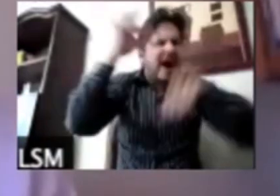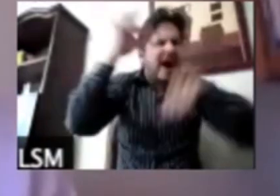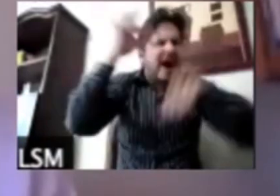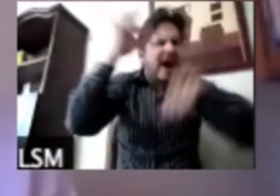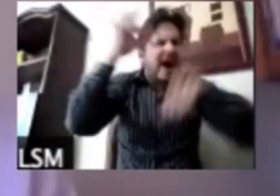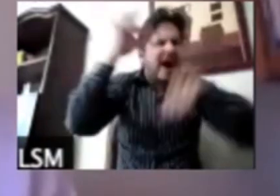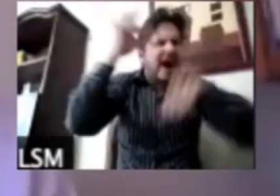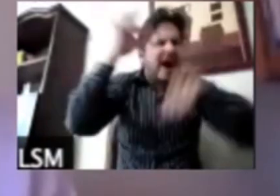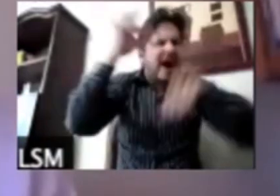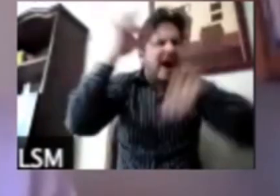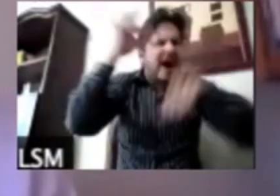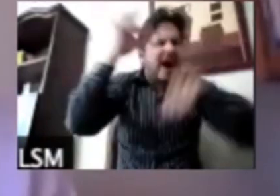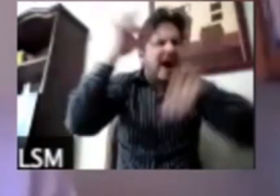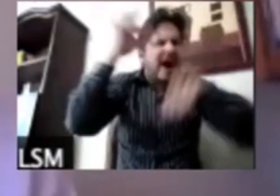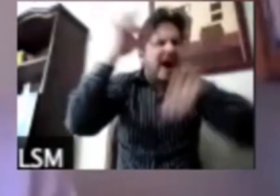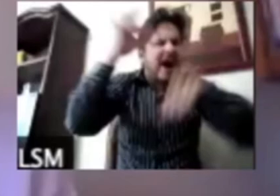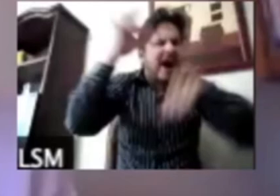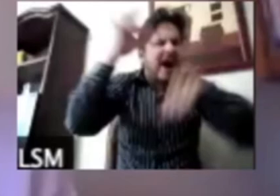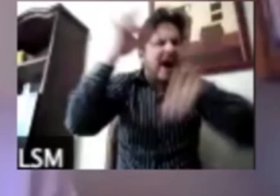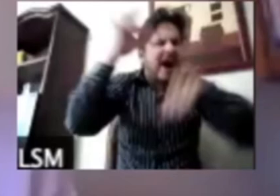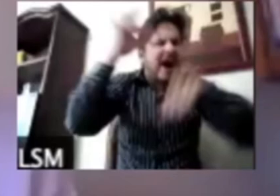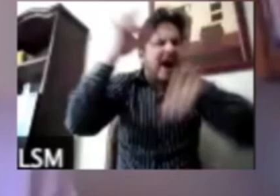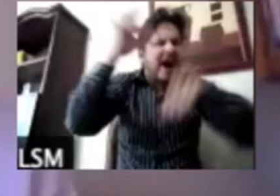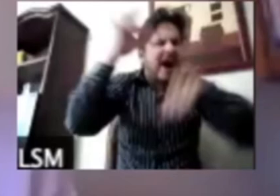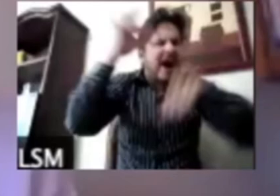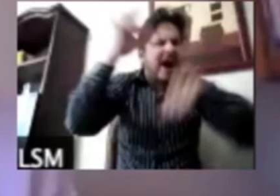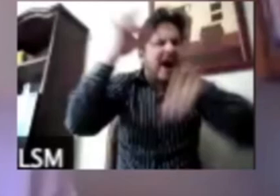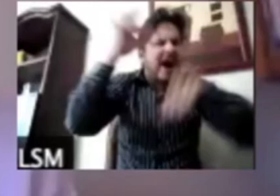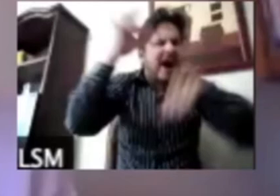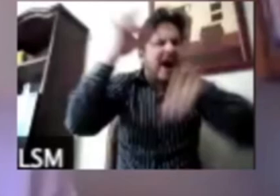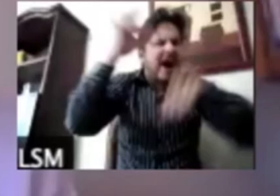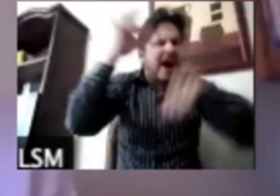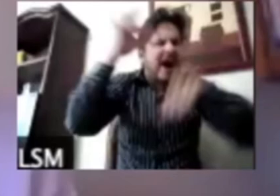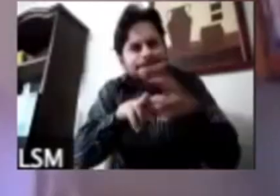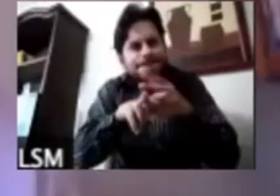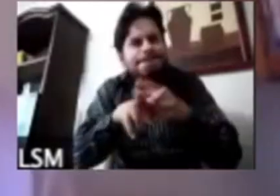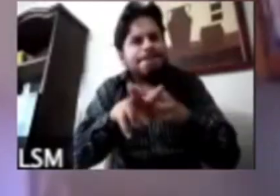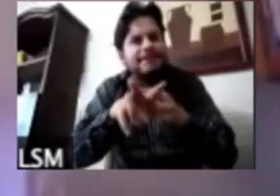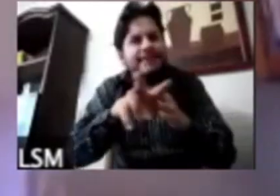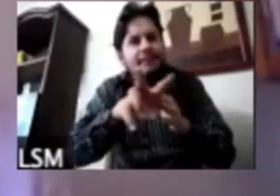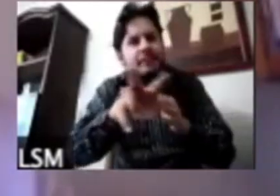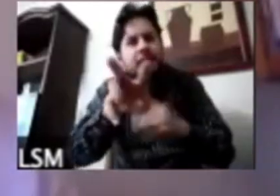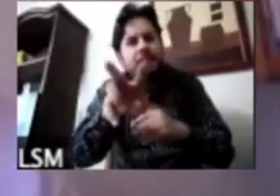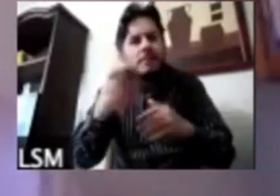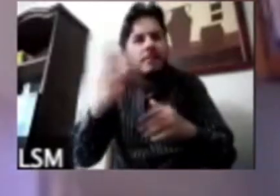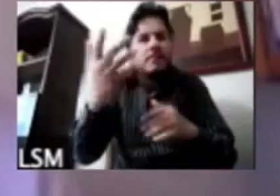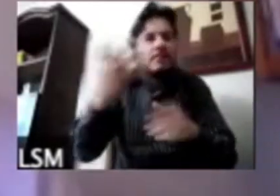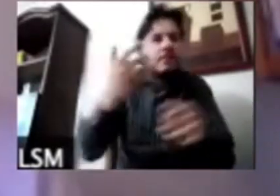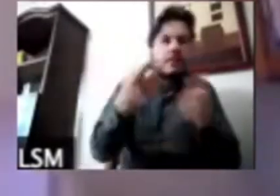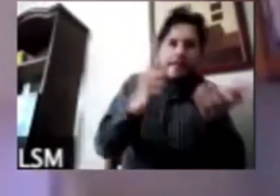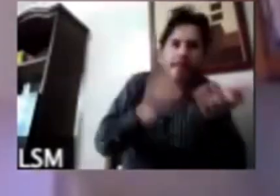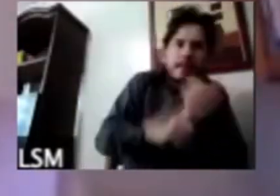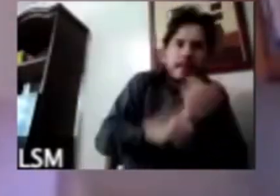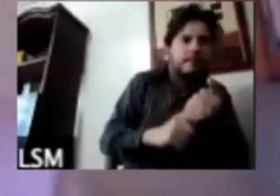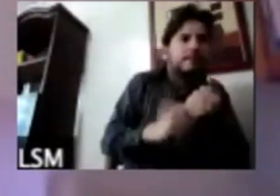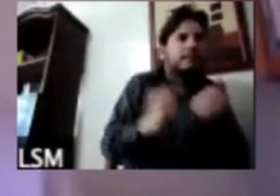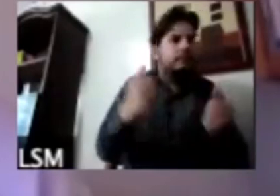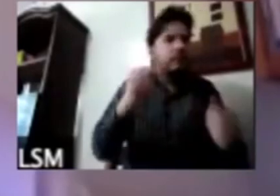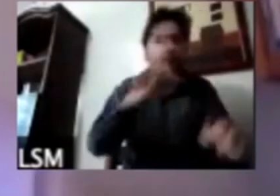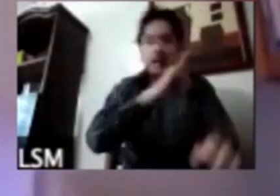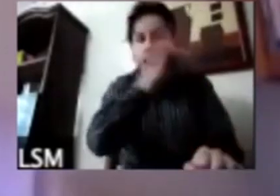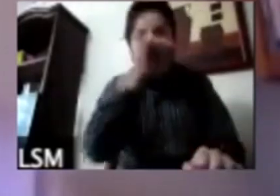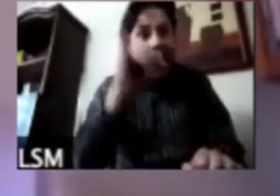siempre que son como el telón de fondo de la vida social en nuestro país pero nunca ha sido tan